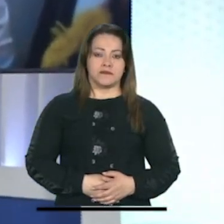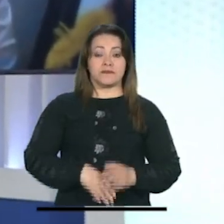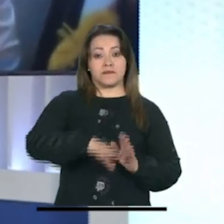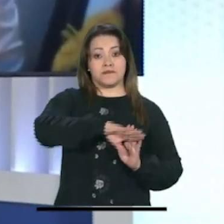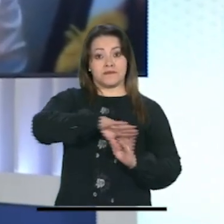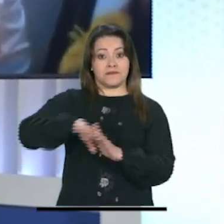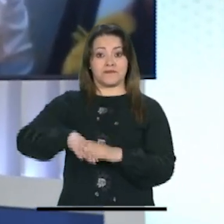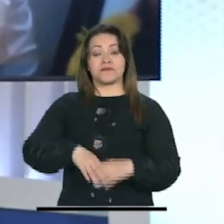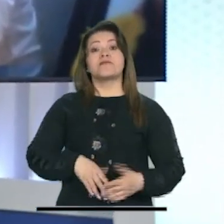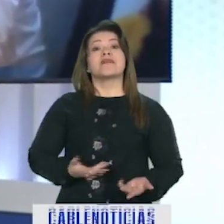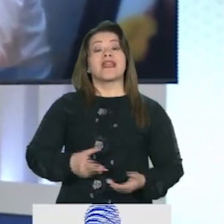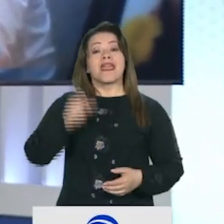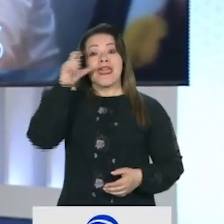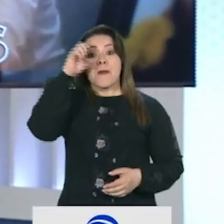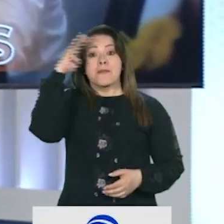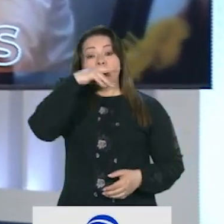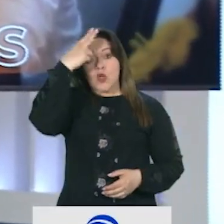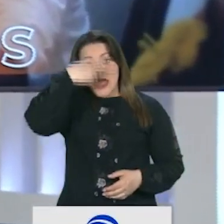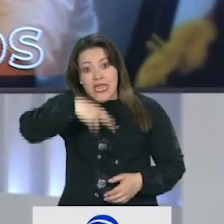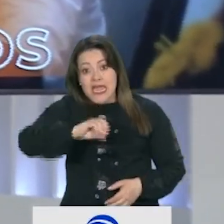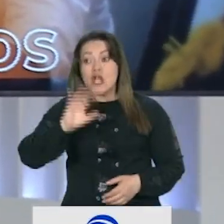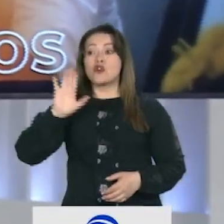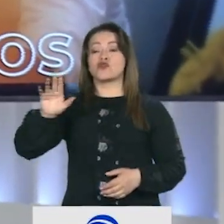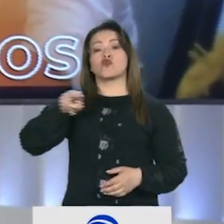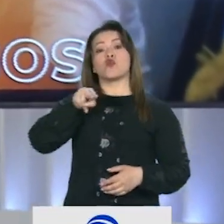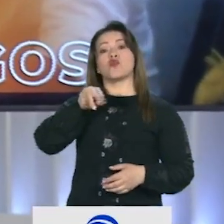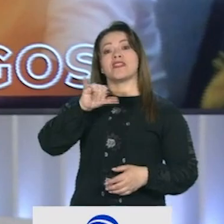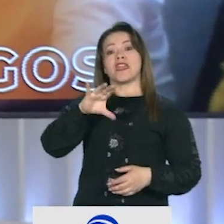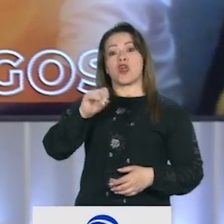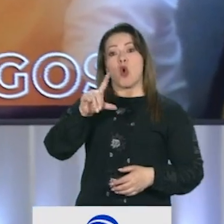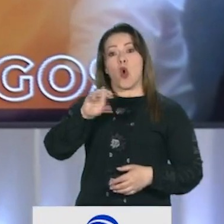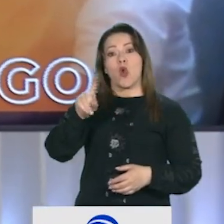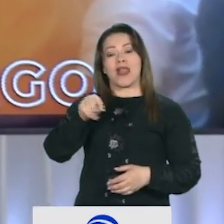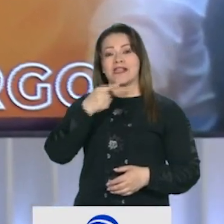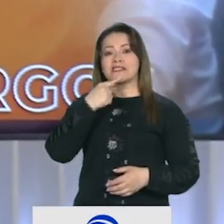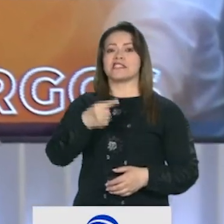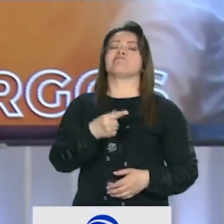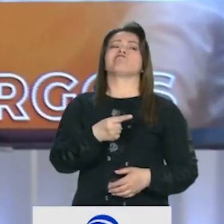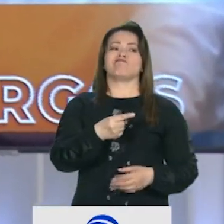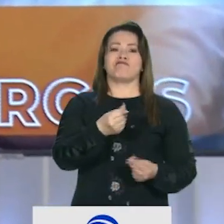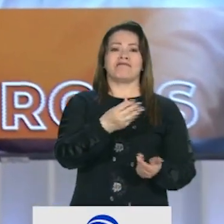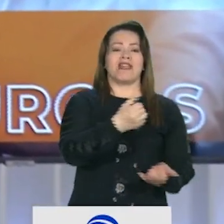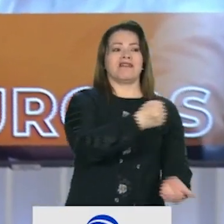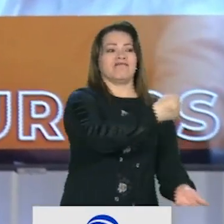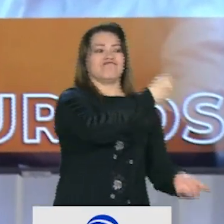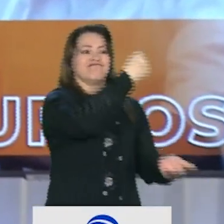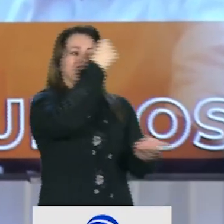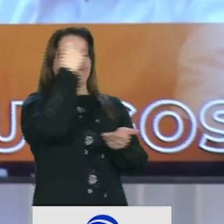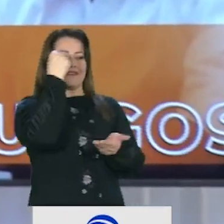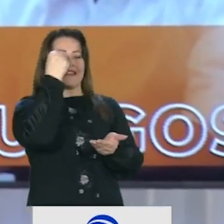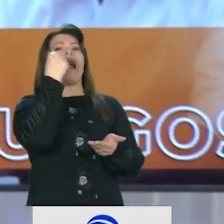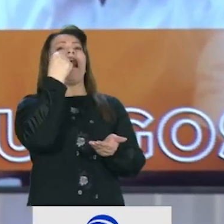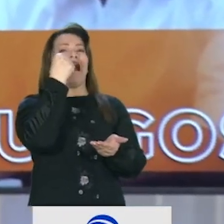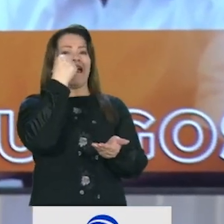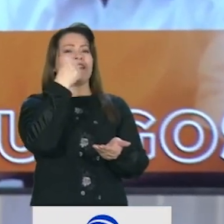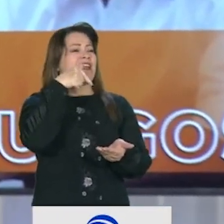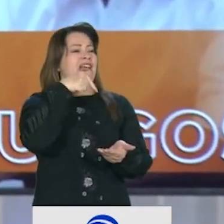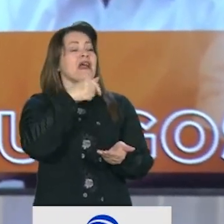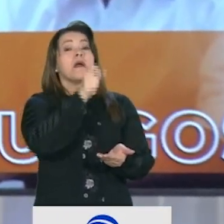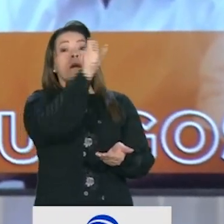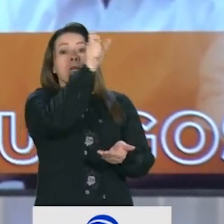Nicolás Petro aceptó haber recibido dinero por parte de Samuel Santander Lopeira, Lopecierra, perdón,